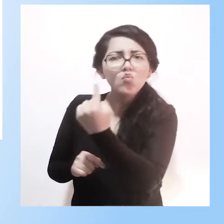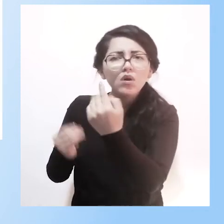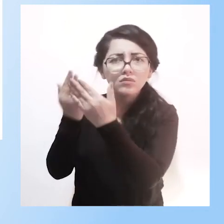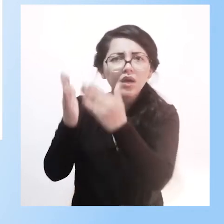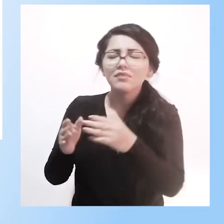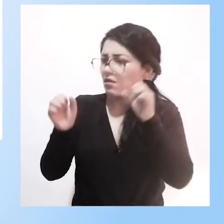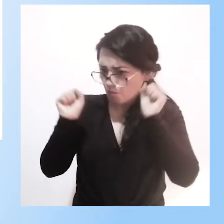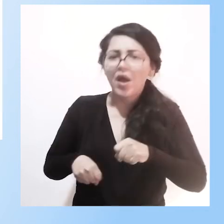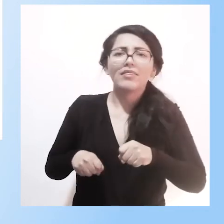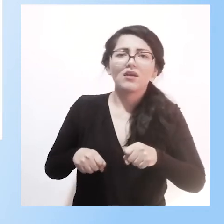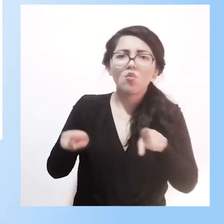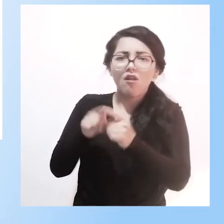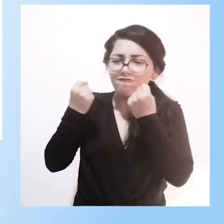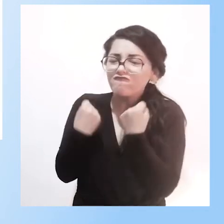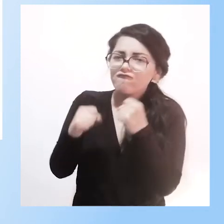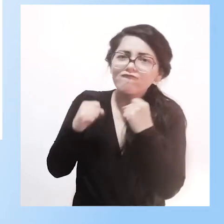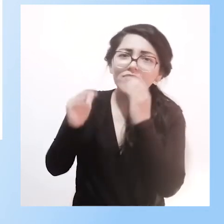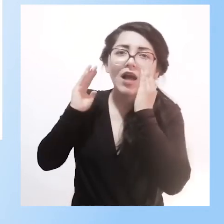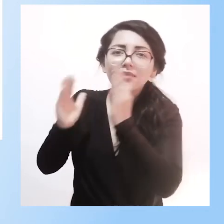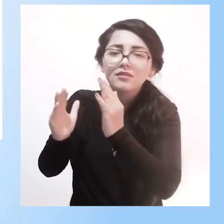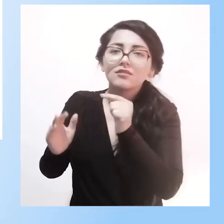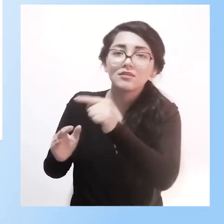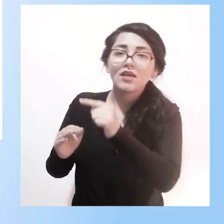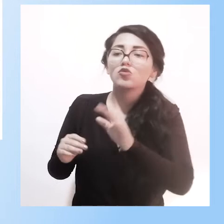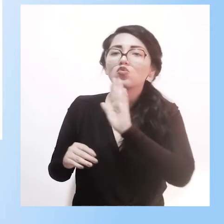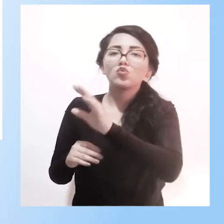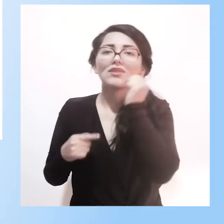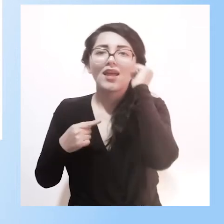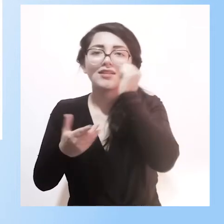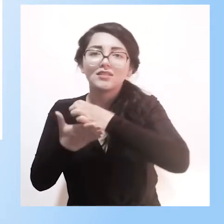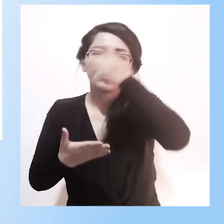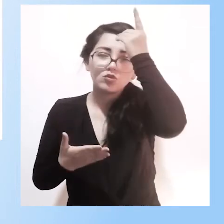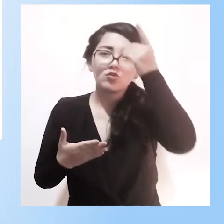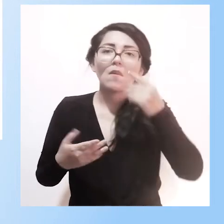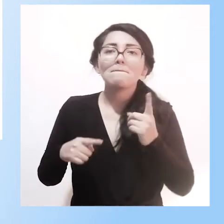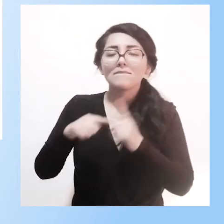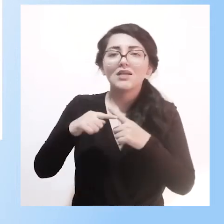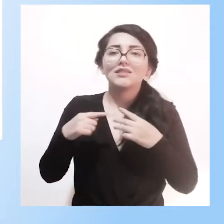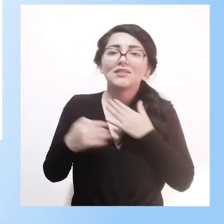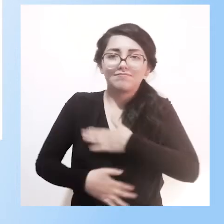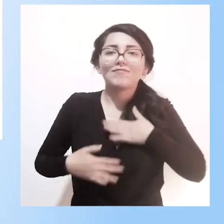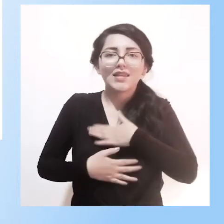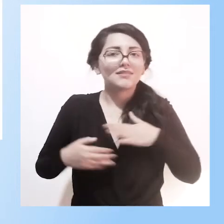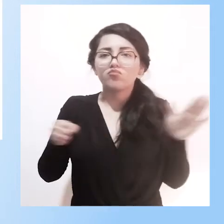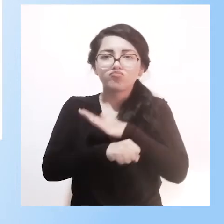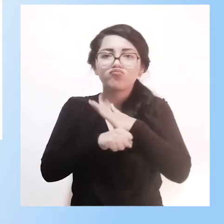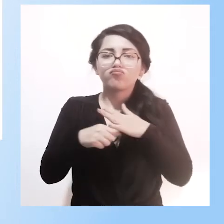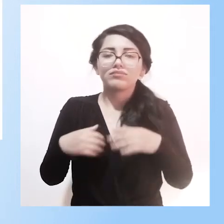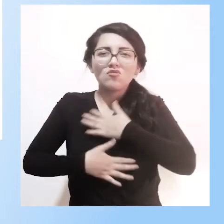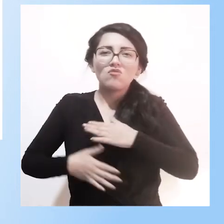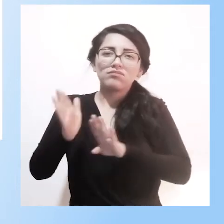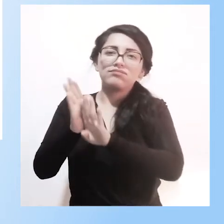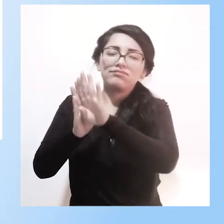a hacer todos los esfuerzos necesarios para garantizar su educación y su bienestar integral. Muchísimas gracias a todas y a